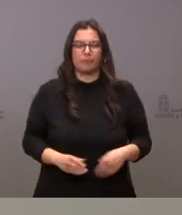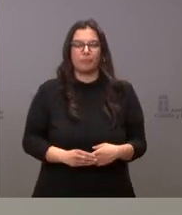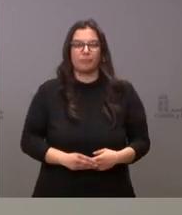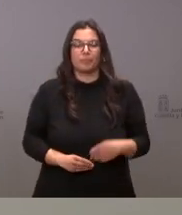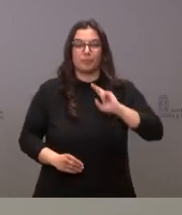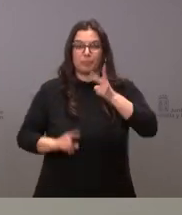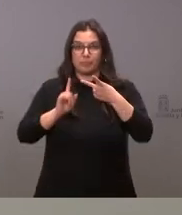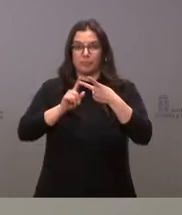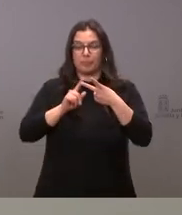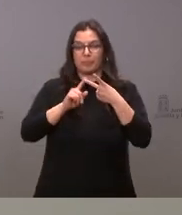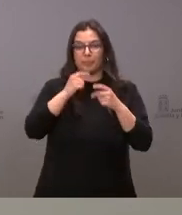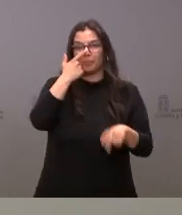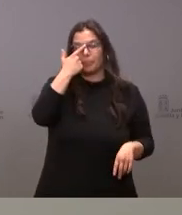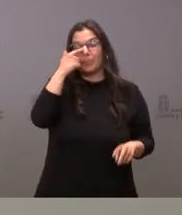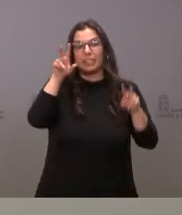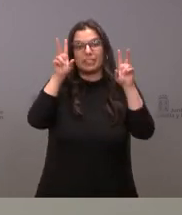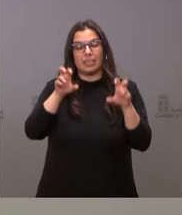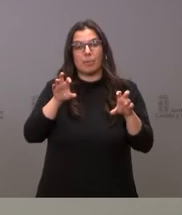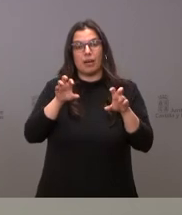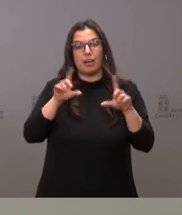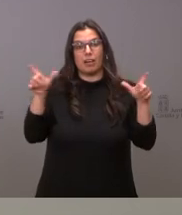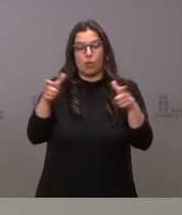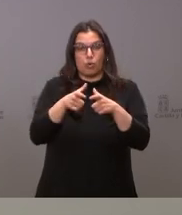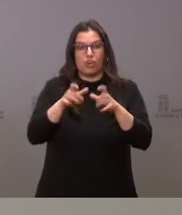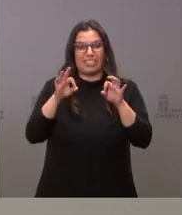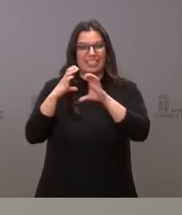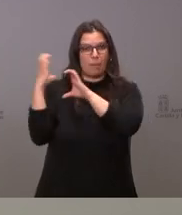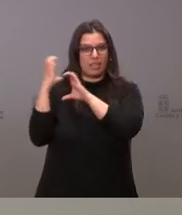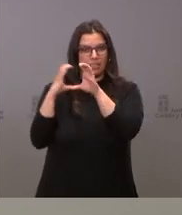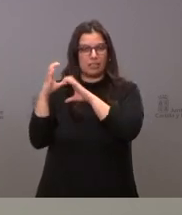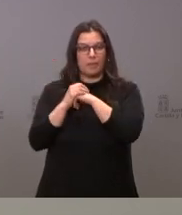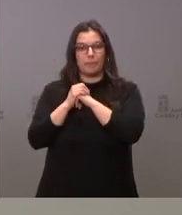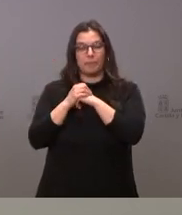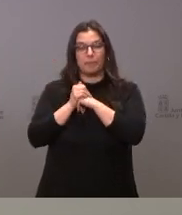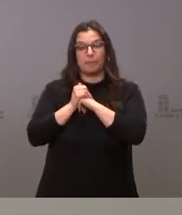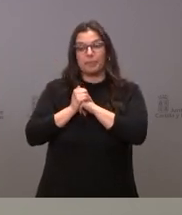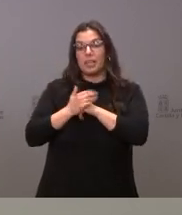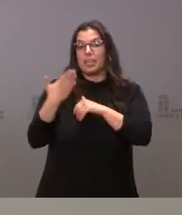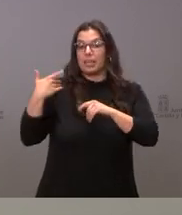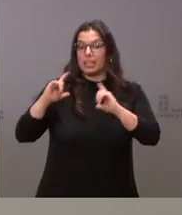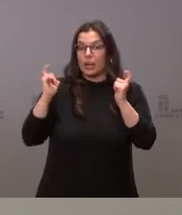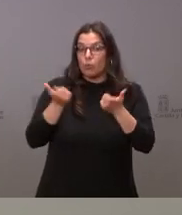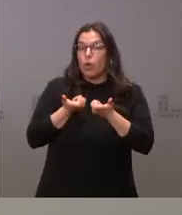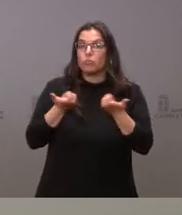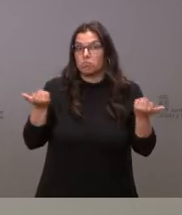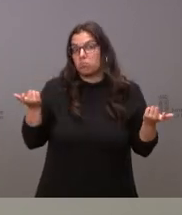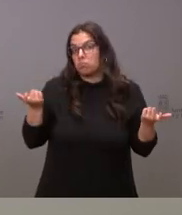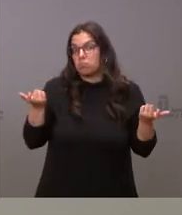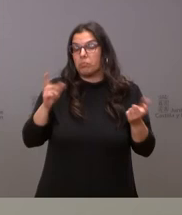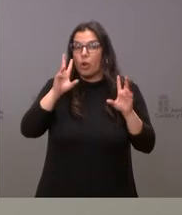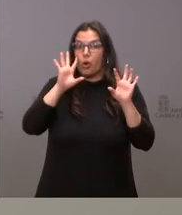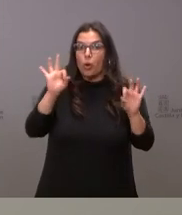el segundo lugar en lo que tiene que ver con las cofradías en qué términos fue la reunión pues lógicamente